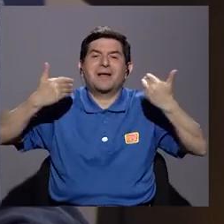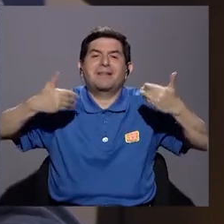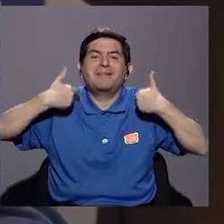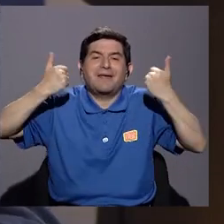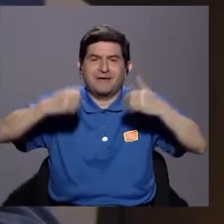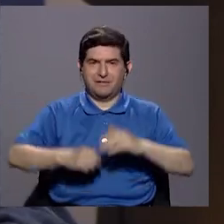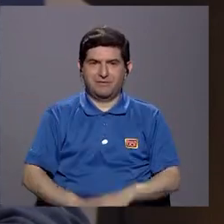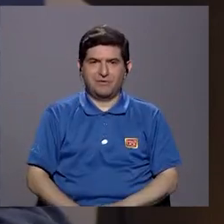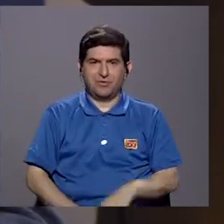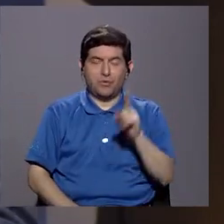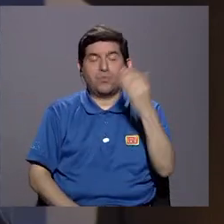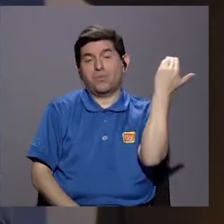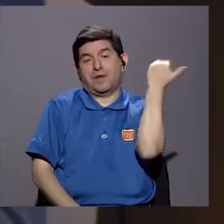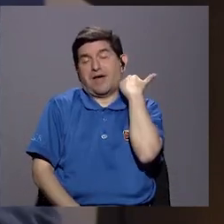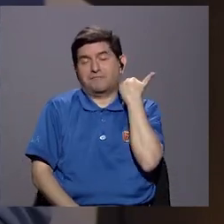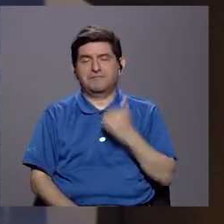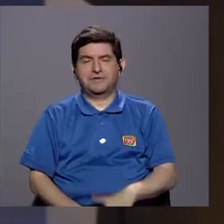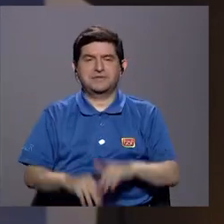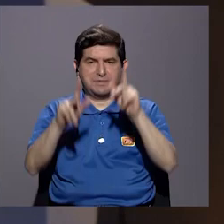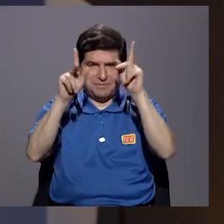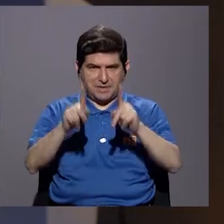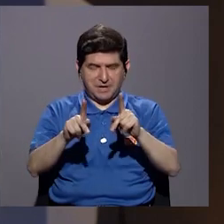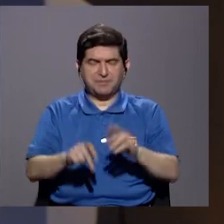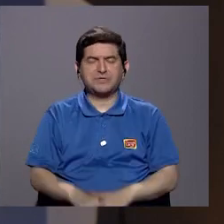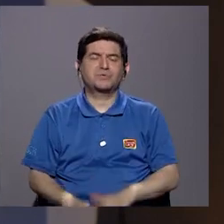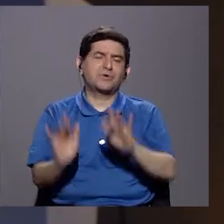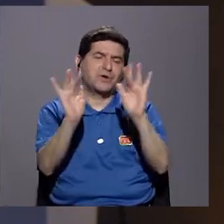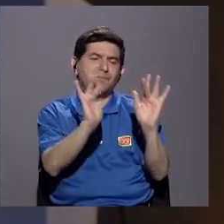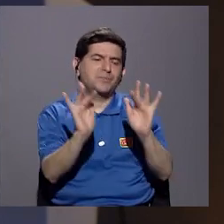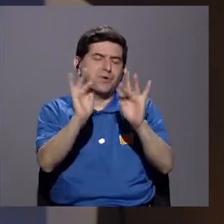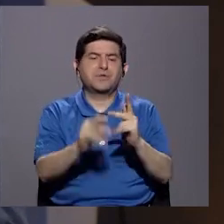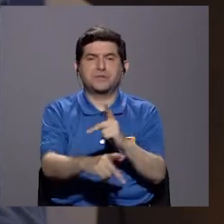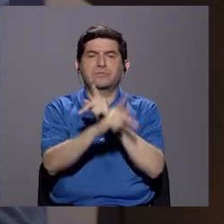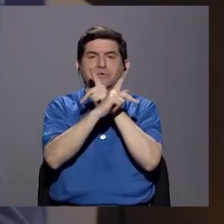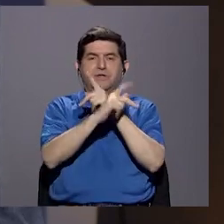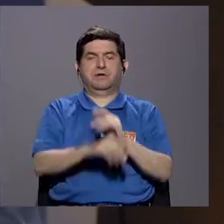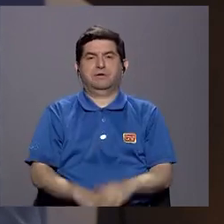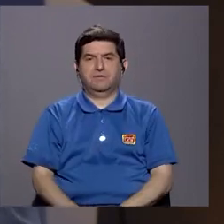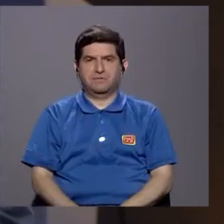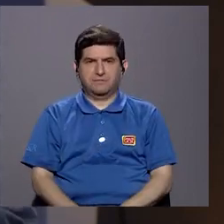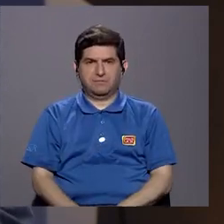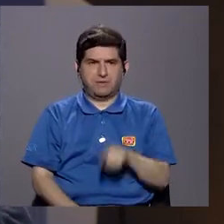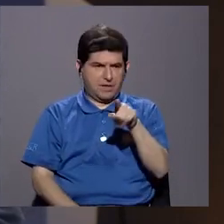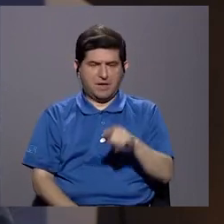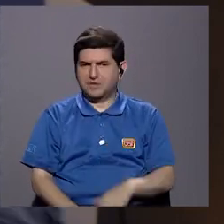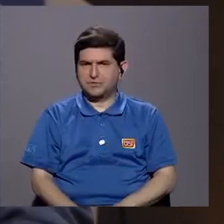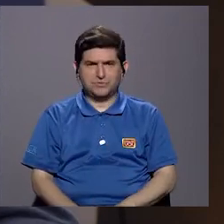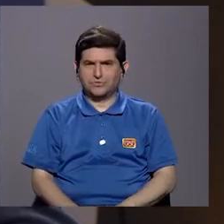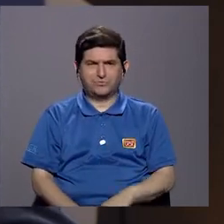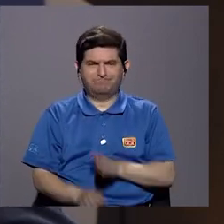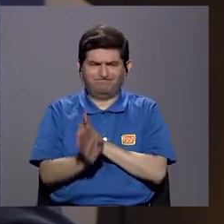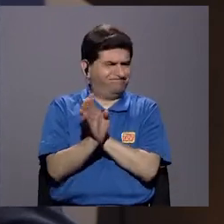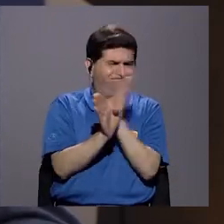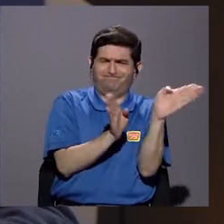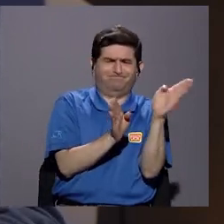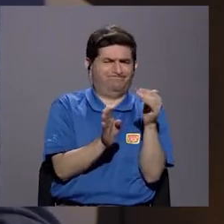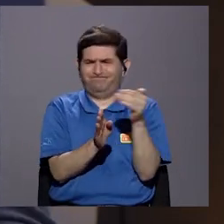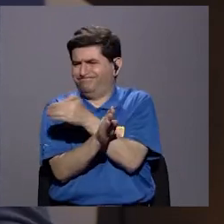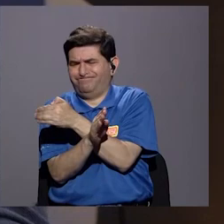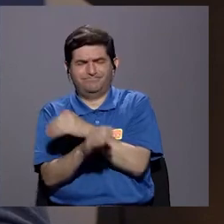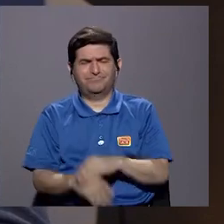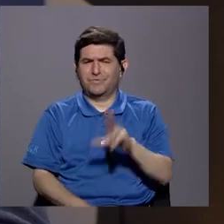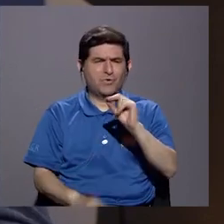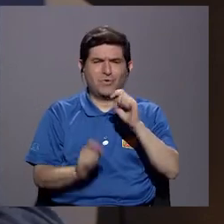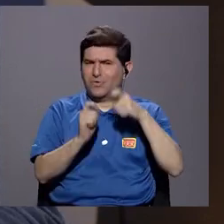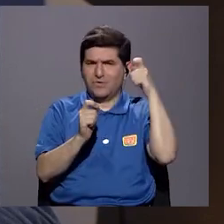alegro de que haya una víctima y que el delincuente es el pobrecito y el que hay que proteger. Y eso es absolutamente una distorsión. Esa no es